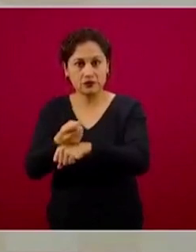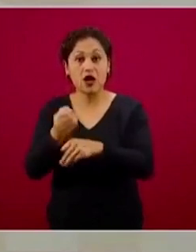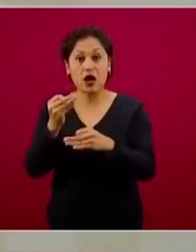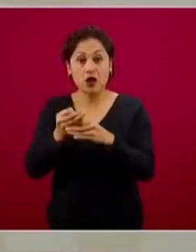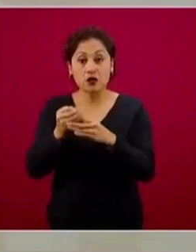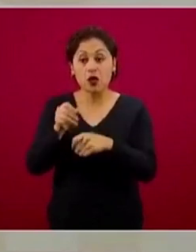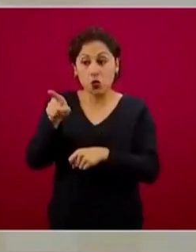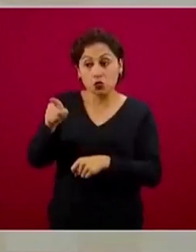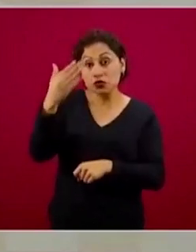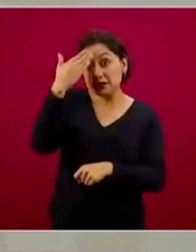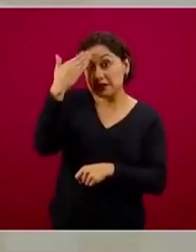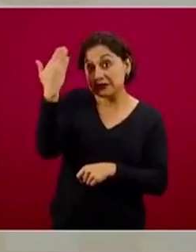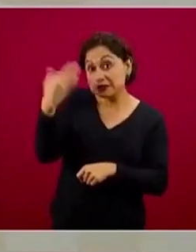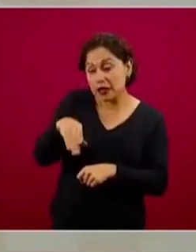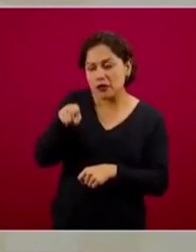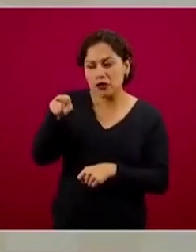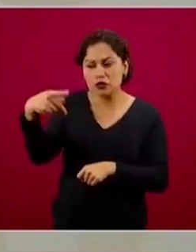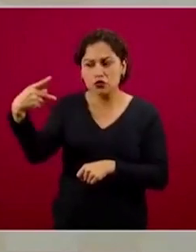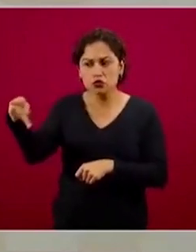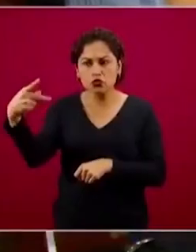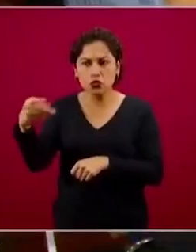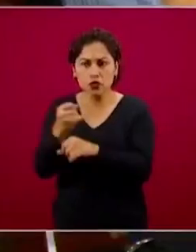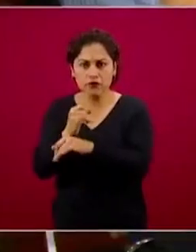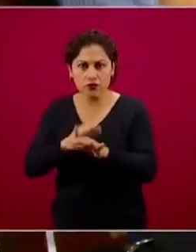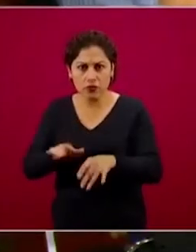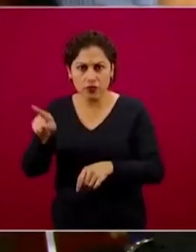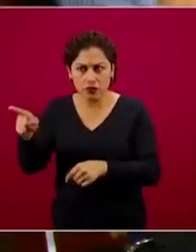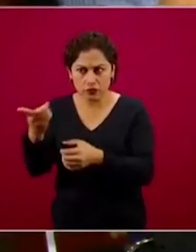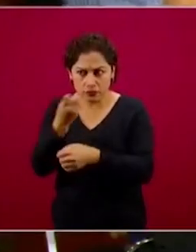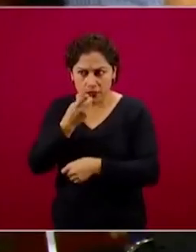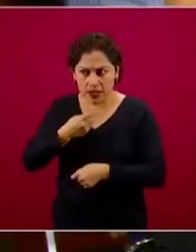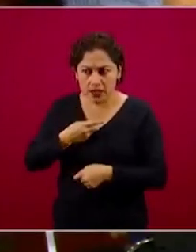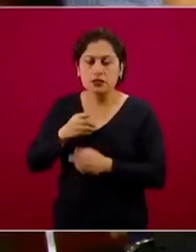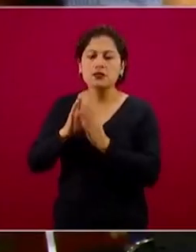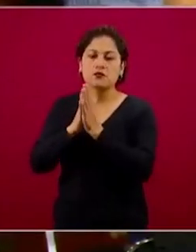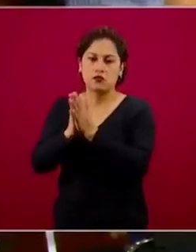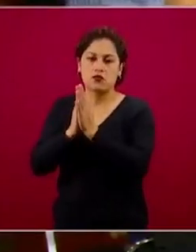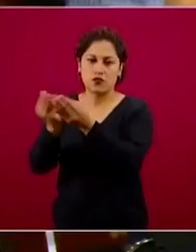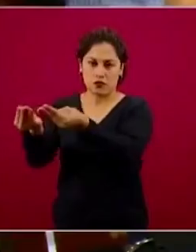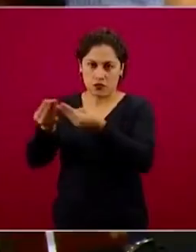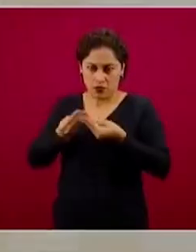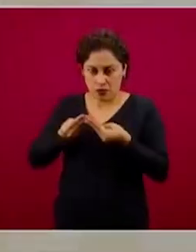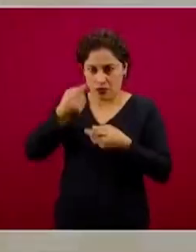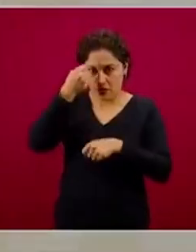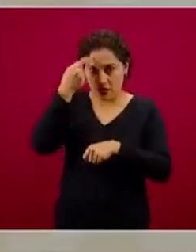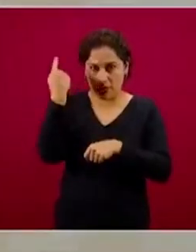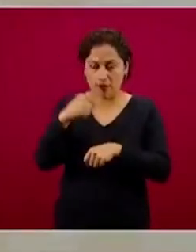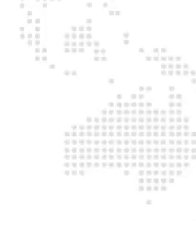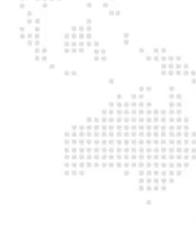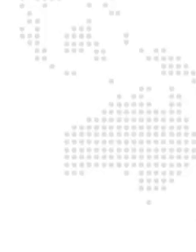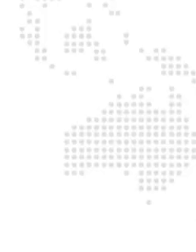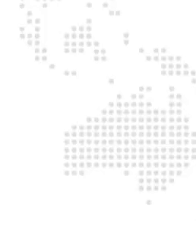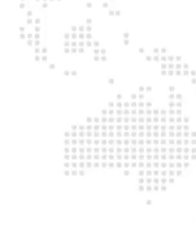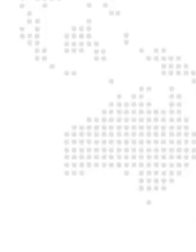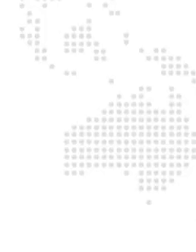información específica de lo que comenta, nos va a ser de gran ayuda para detectar este dato.